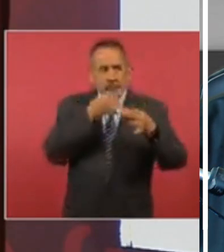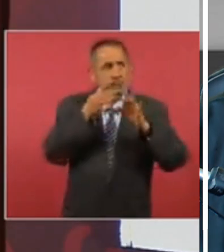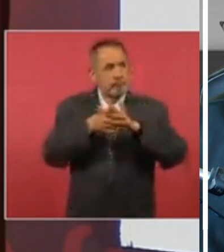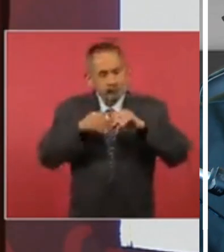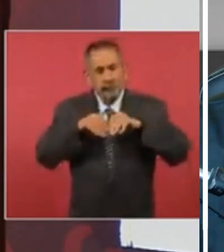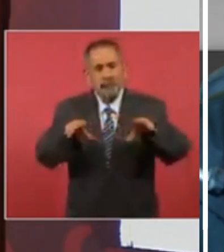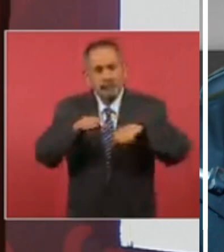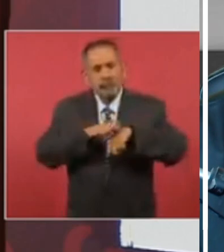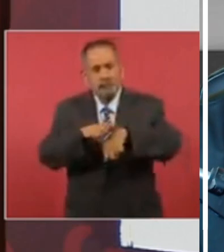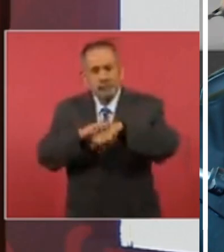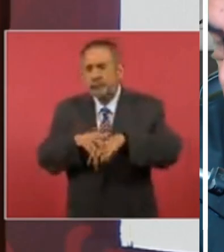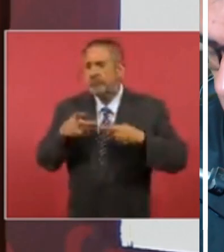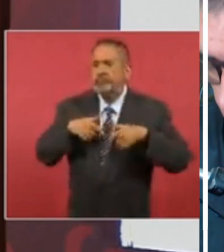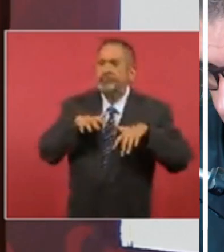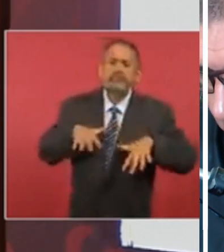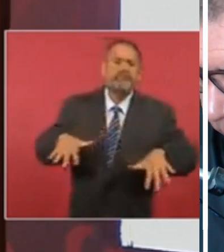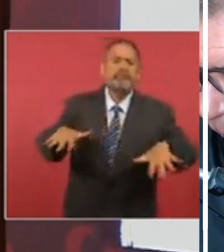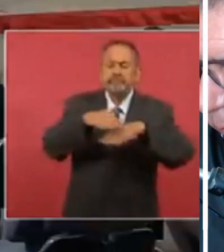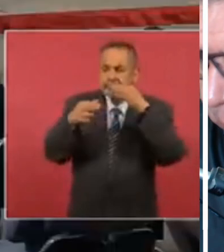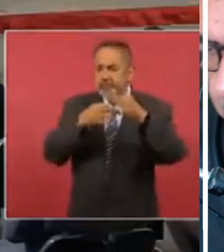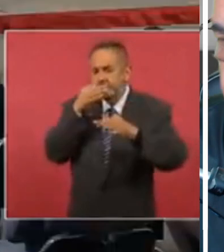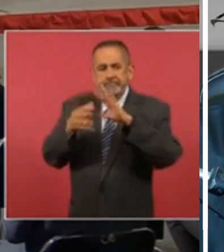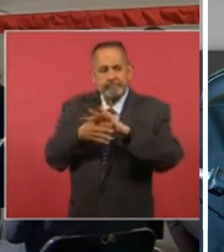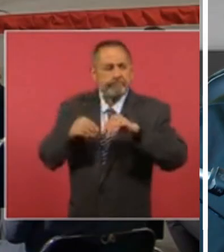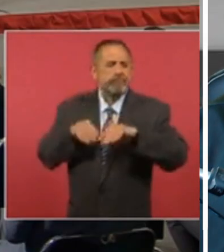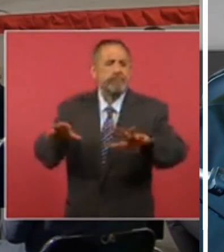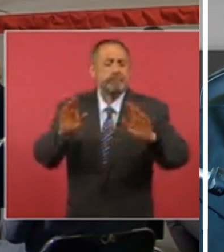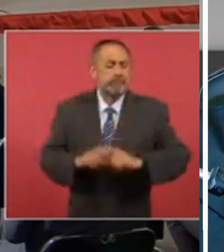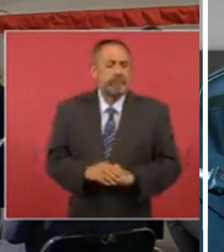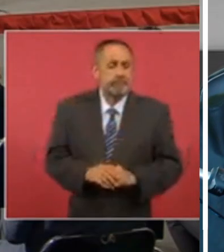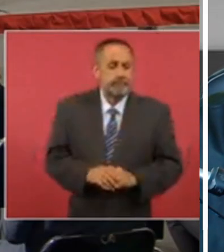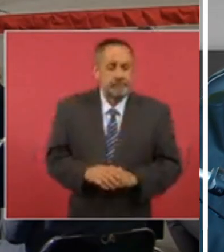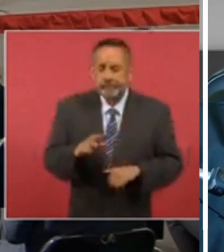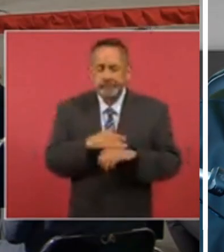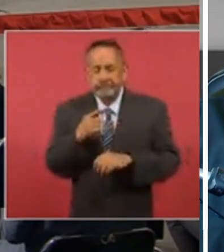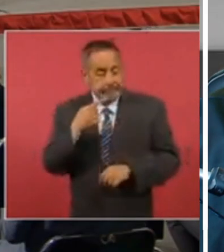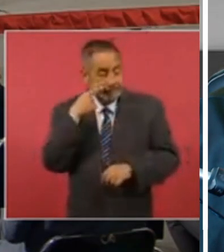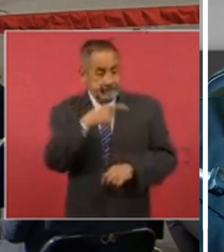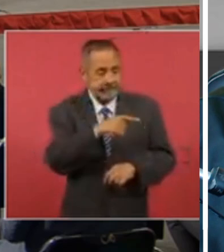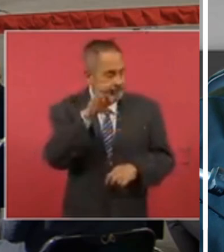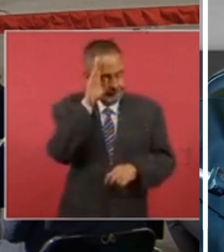al pueblo porque llegaron al extremo